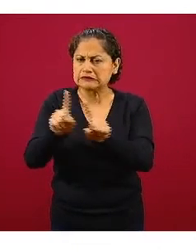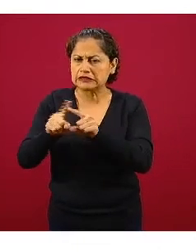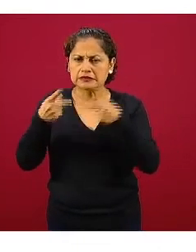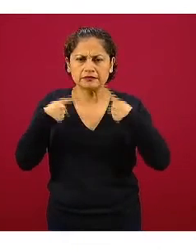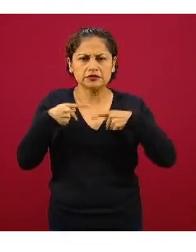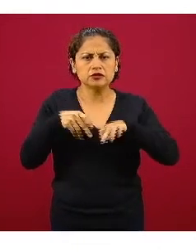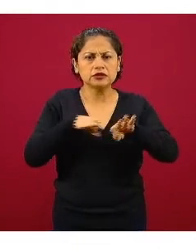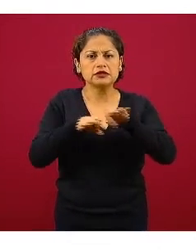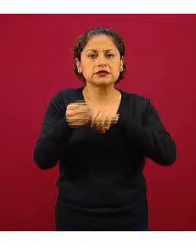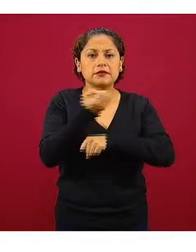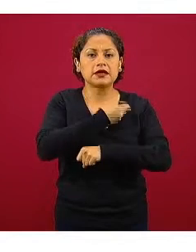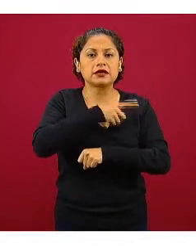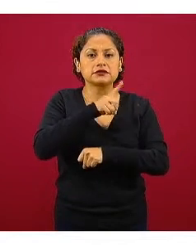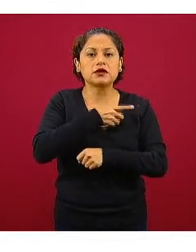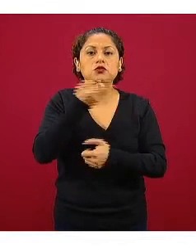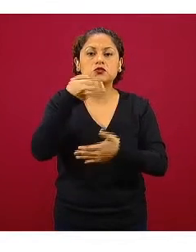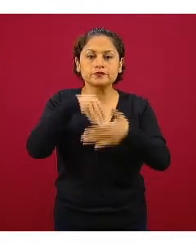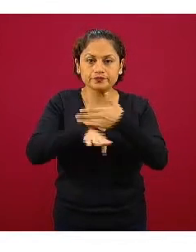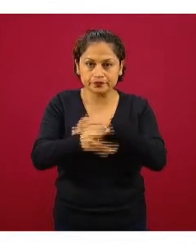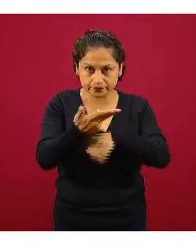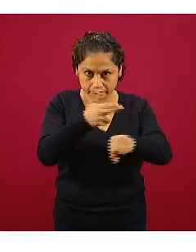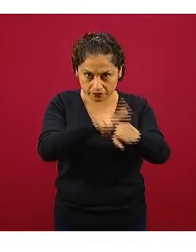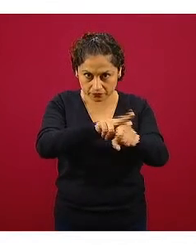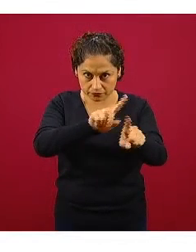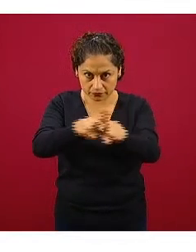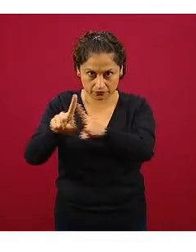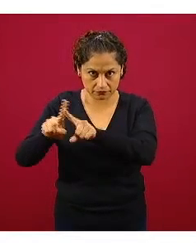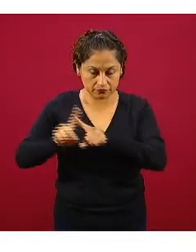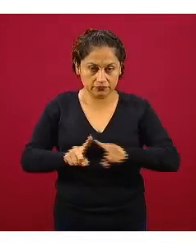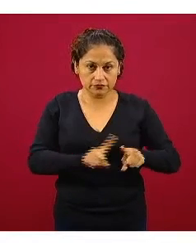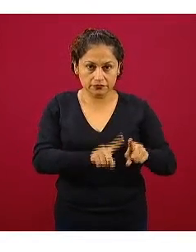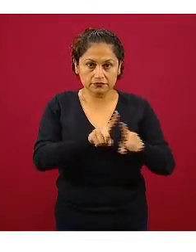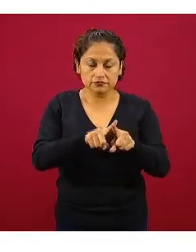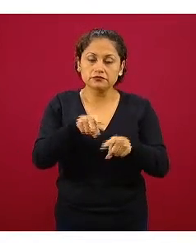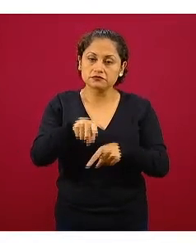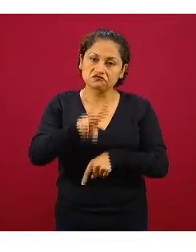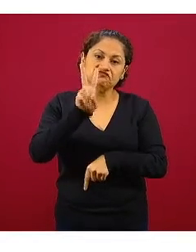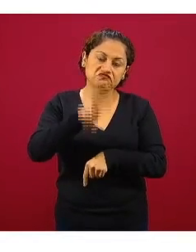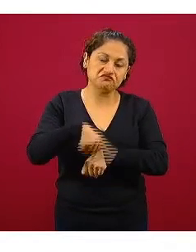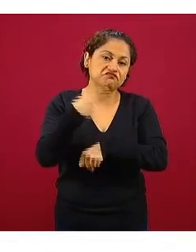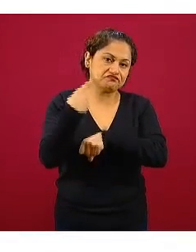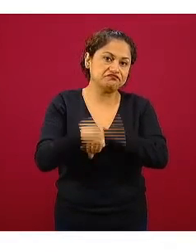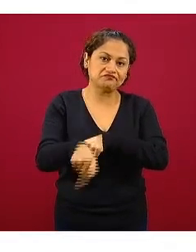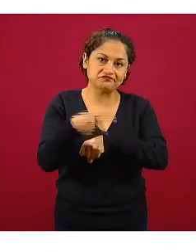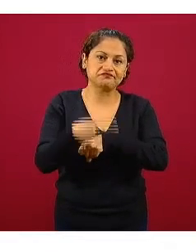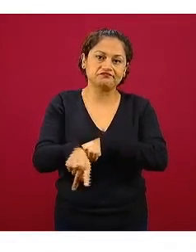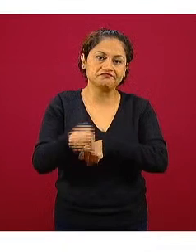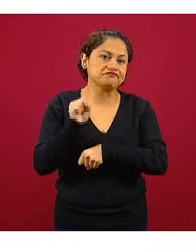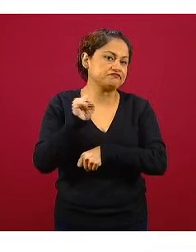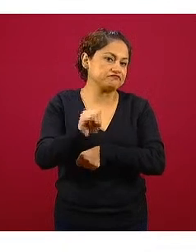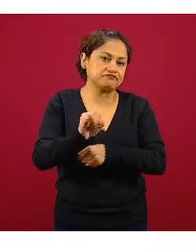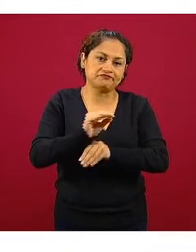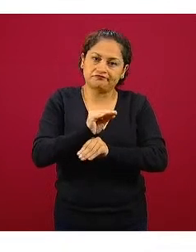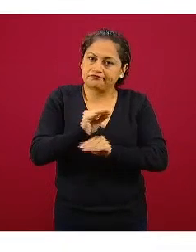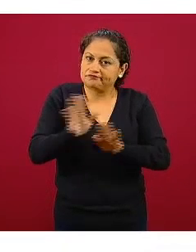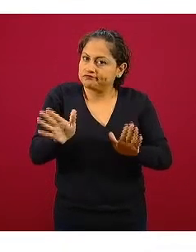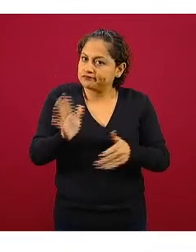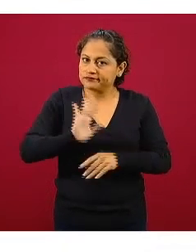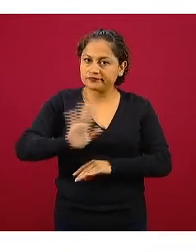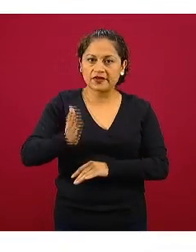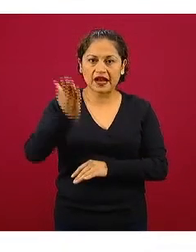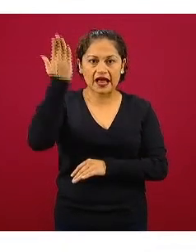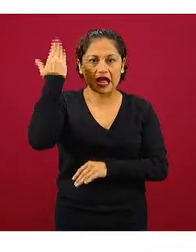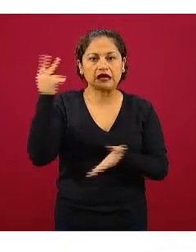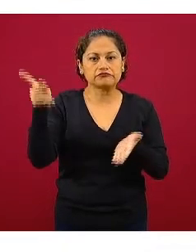está en los espacios clínicos está frente a un riesgo importante de transmisión la razón es obvia lo hemos dicho en